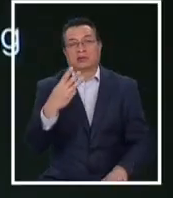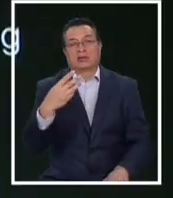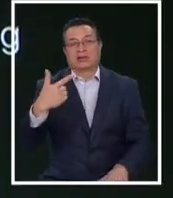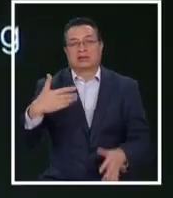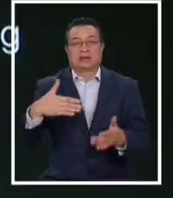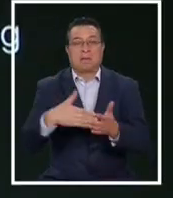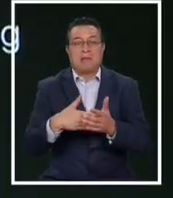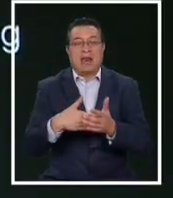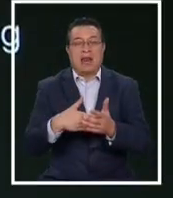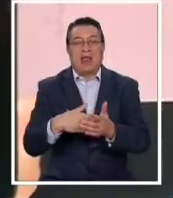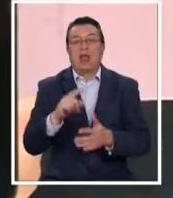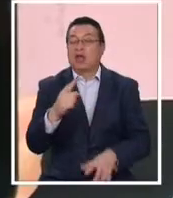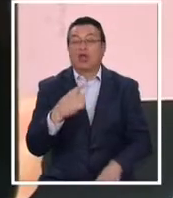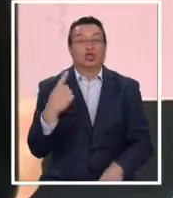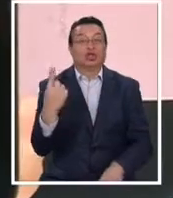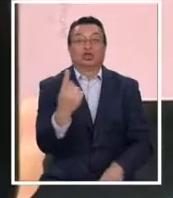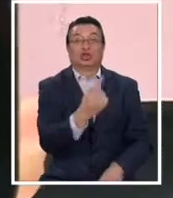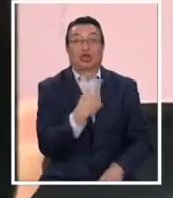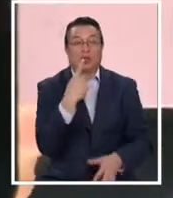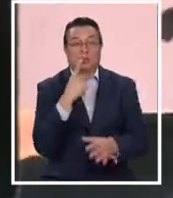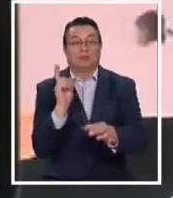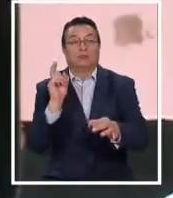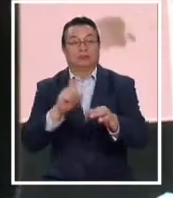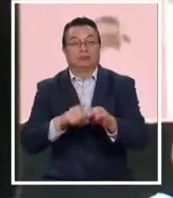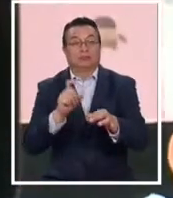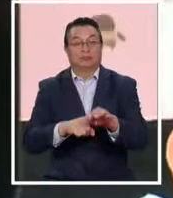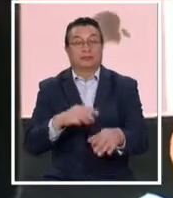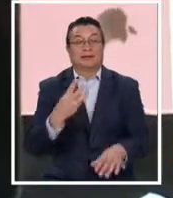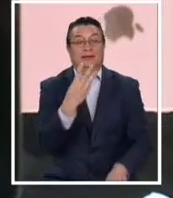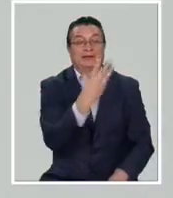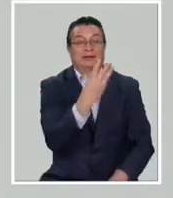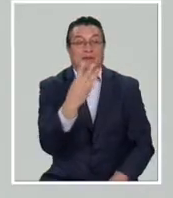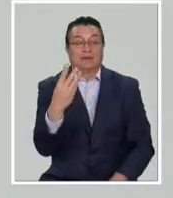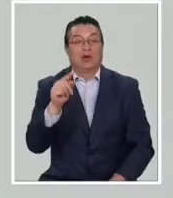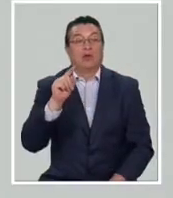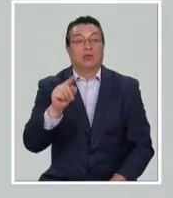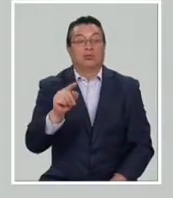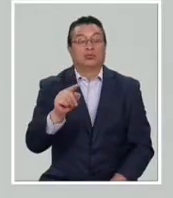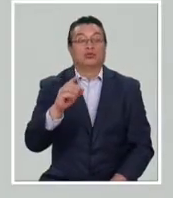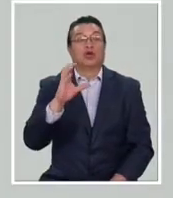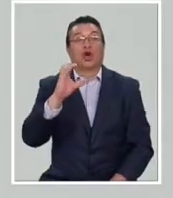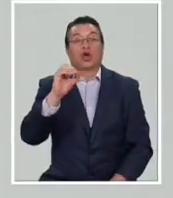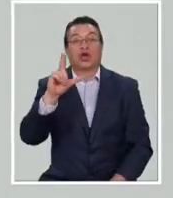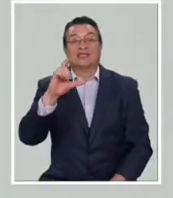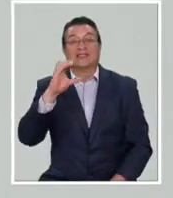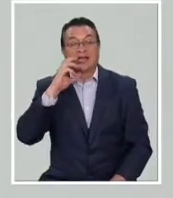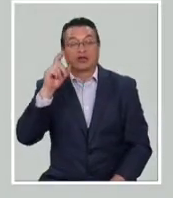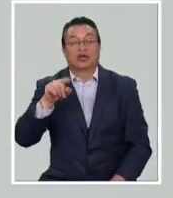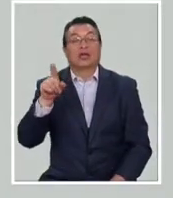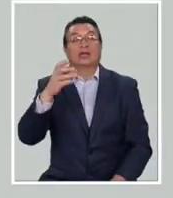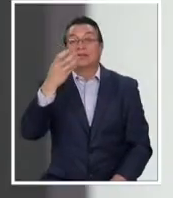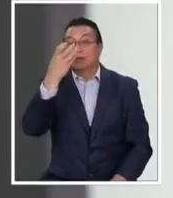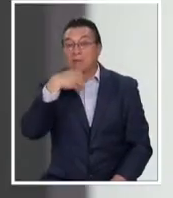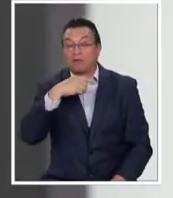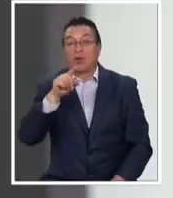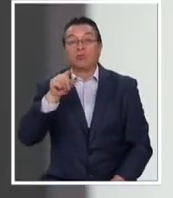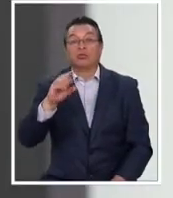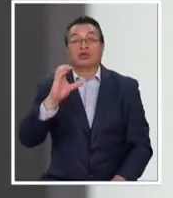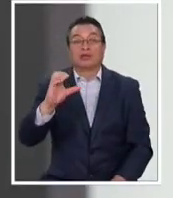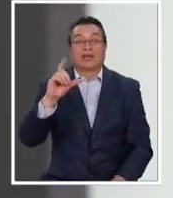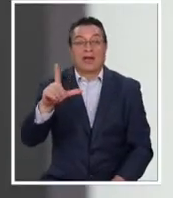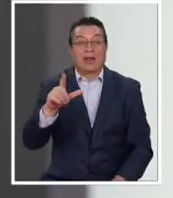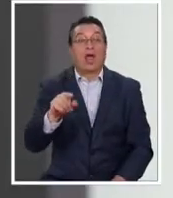mil pesos, a todos quienes se inscriban en www.conciliacionsmartphone.cl.